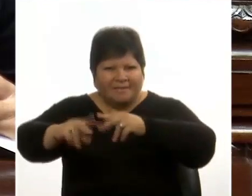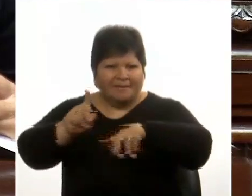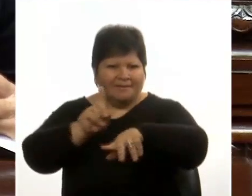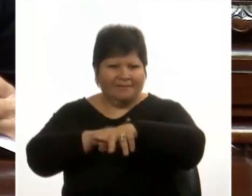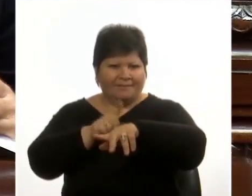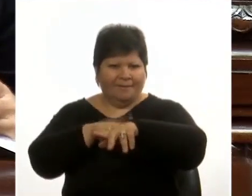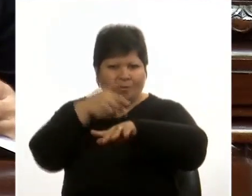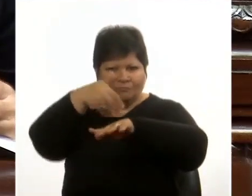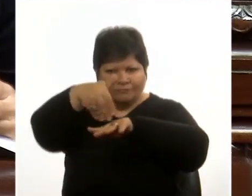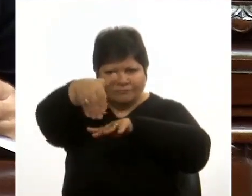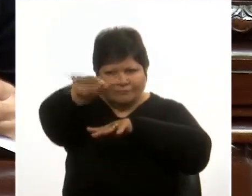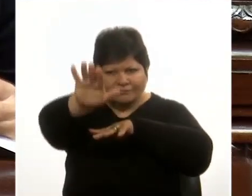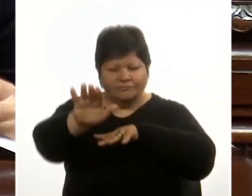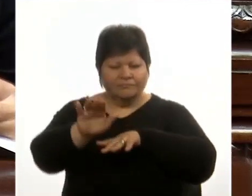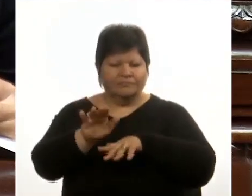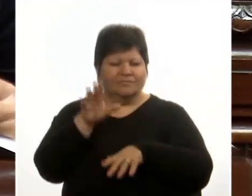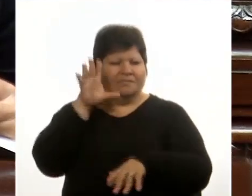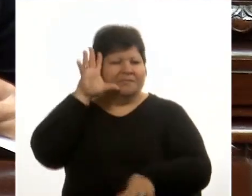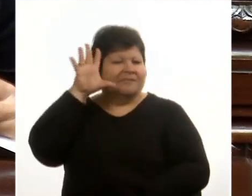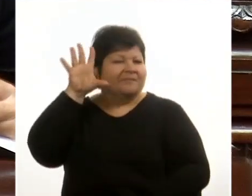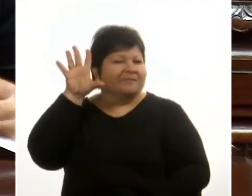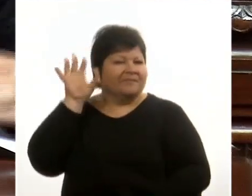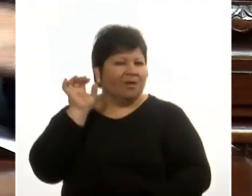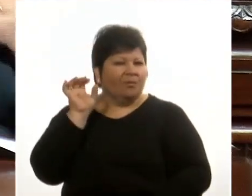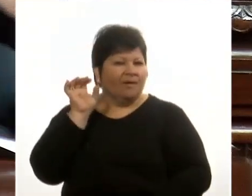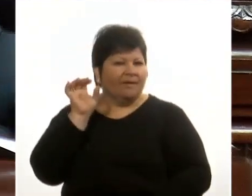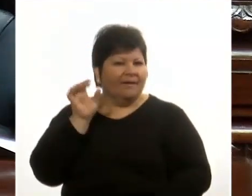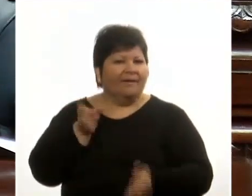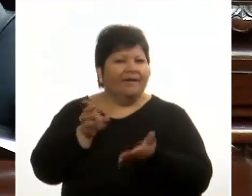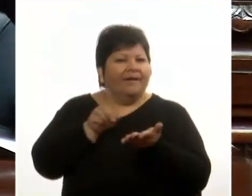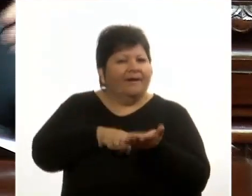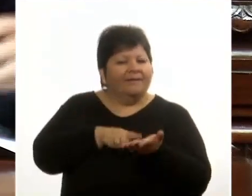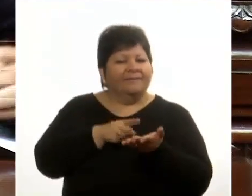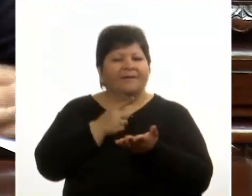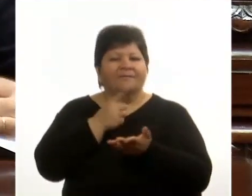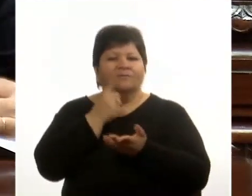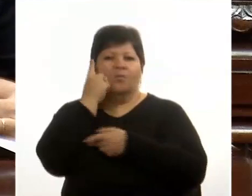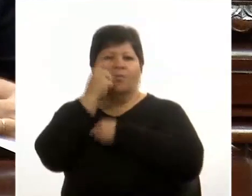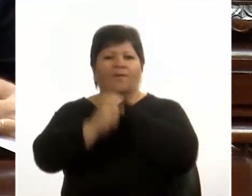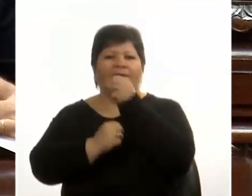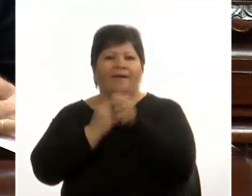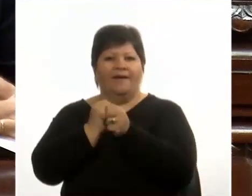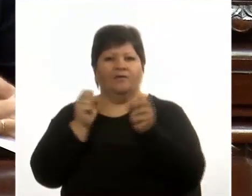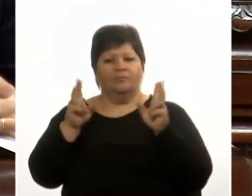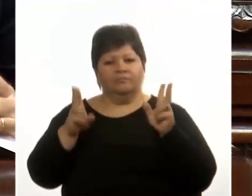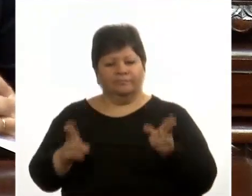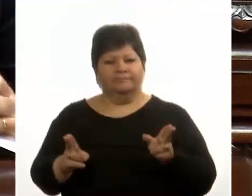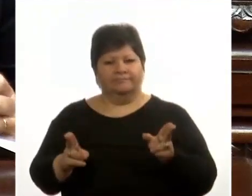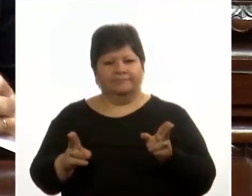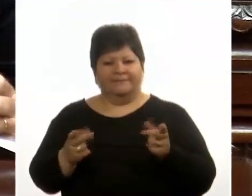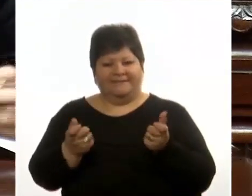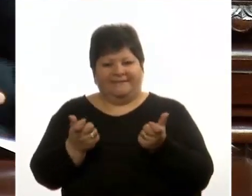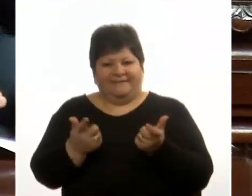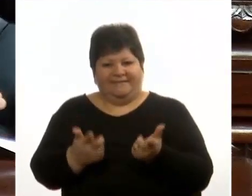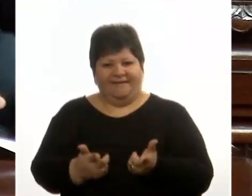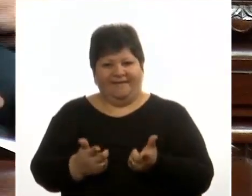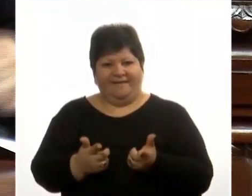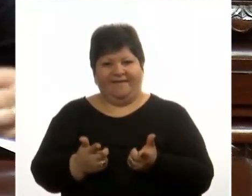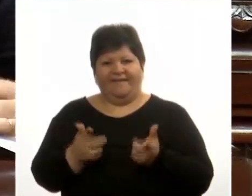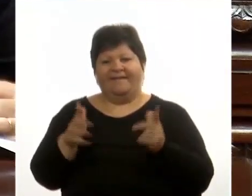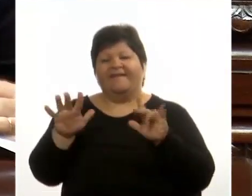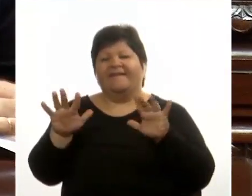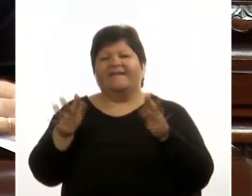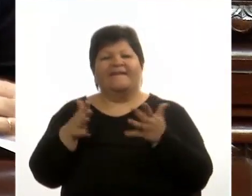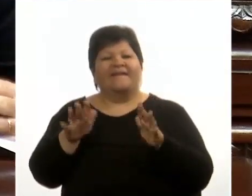Esto recuerda, además, este plazo de un año que se da a lo que sucedió con aquella